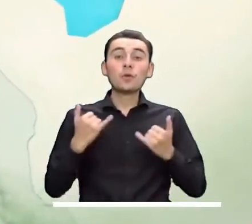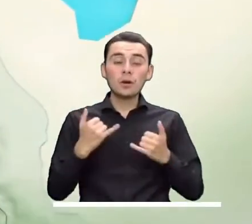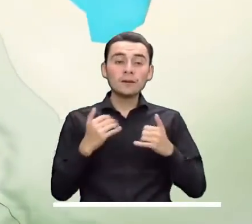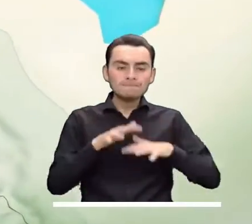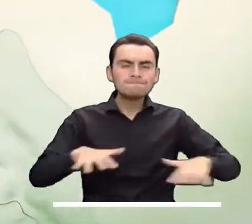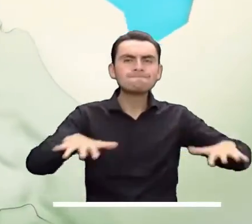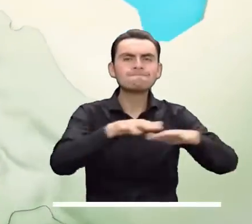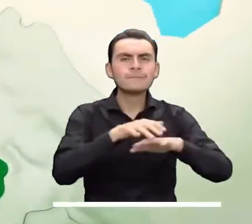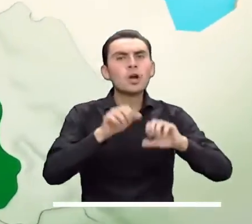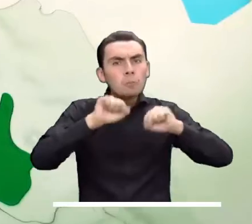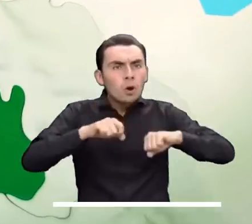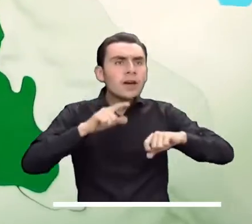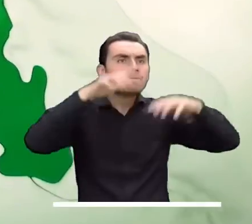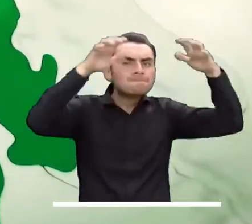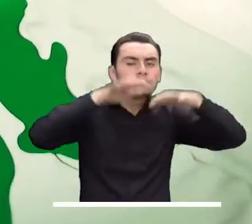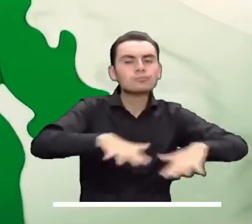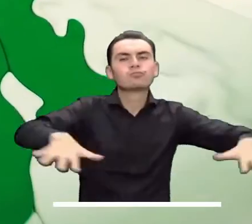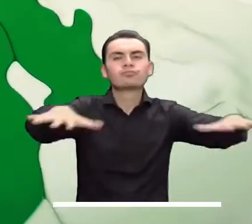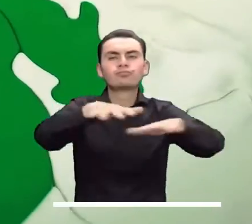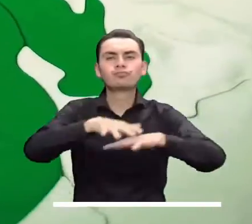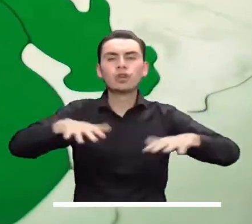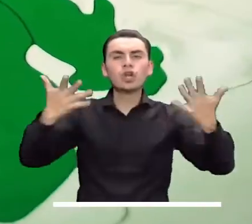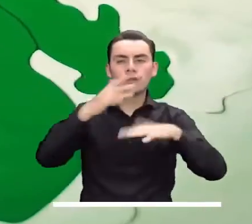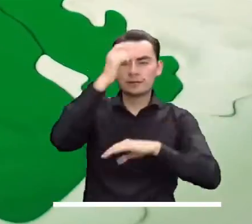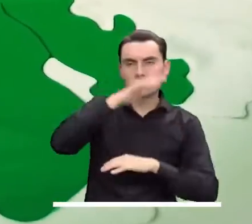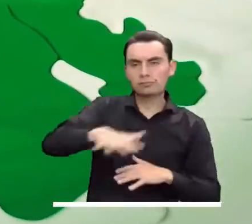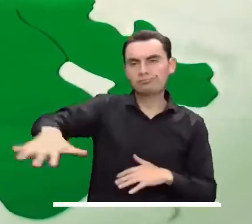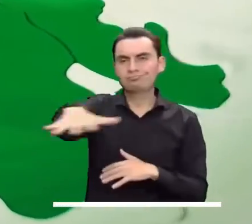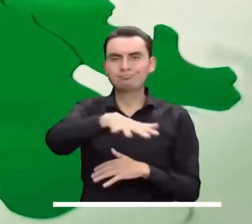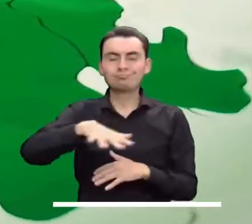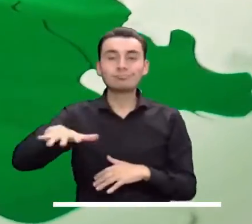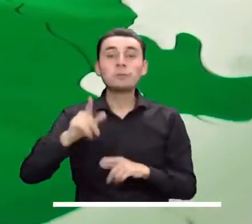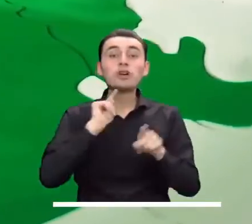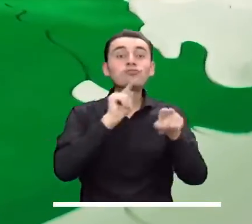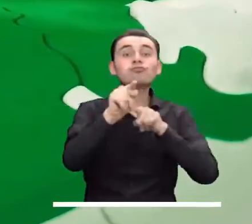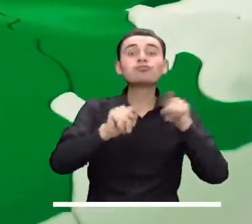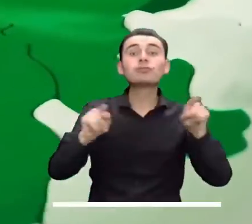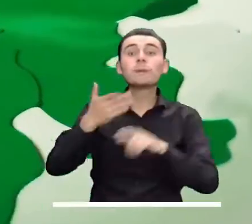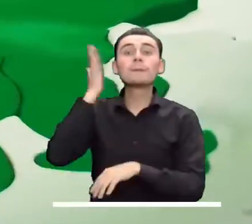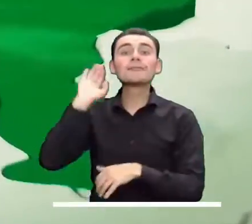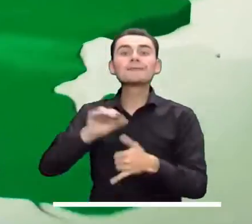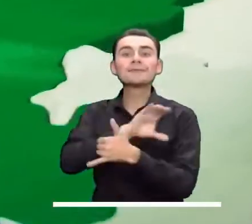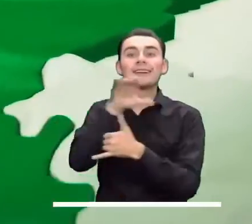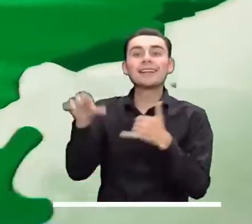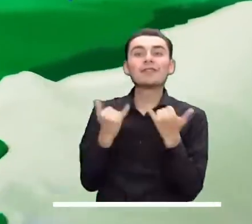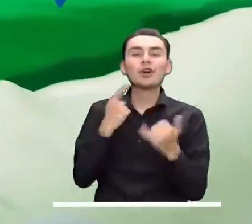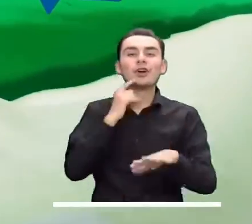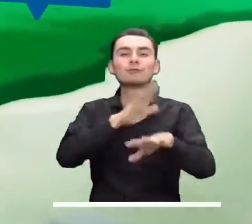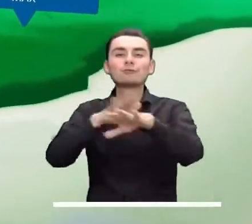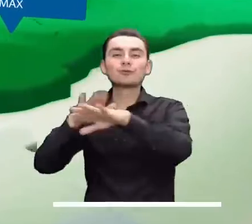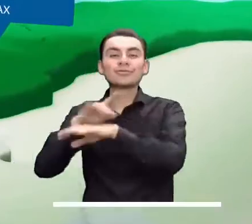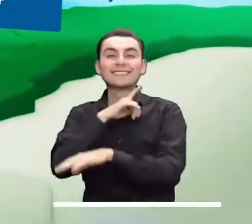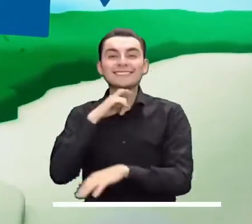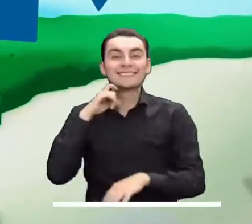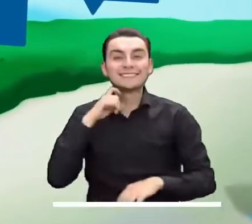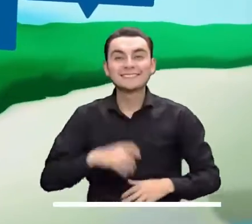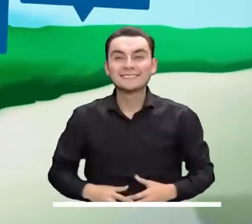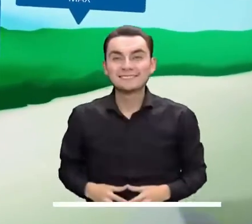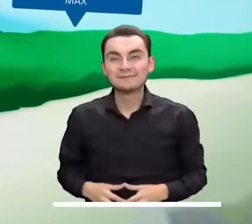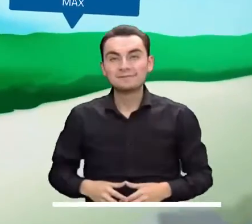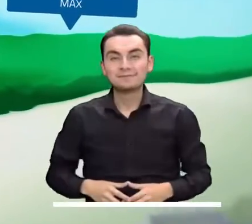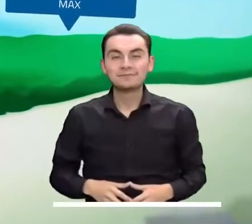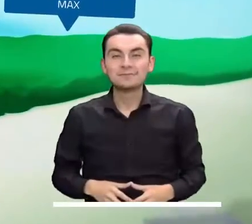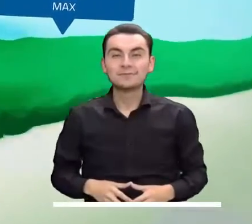En Urabá, Córdoba, Sucre, Sur de Bolívar, Magdalena, Atlántico y Cesar, podrían presentarse lluvias y posibles